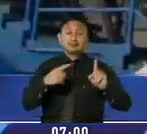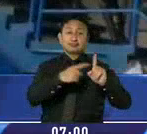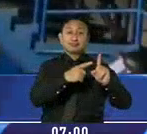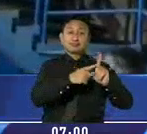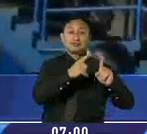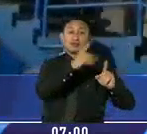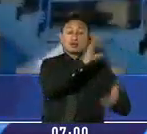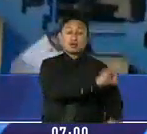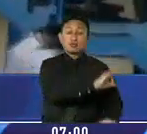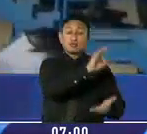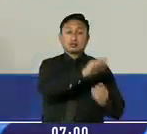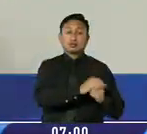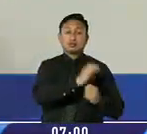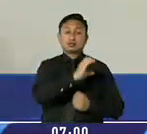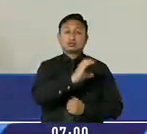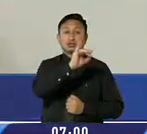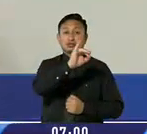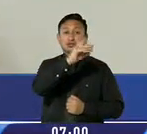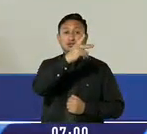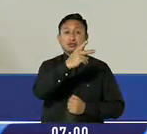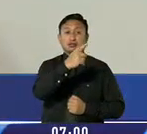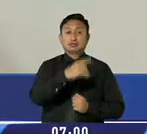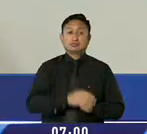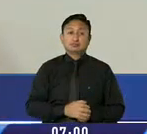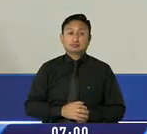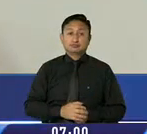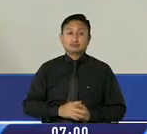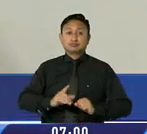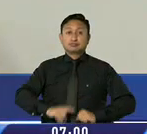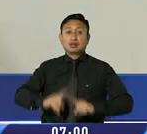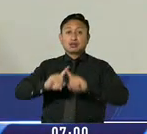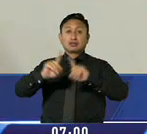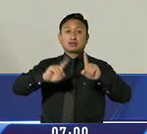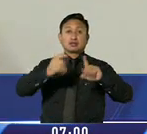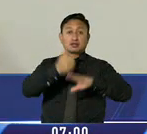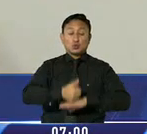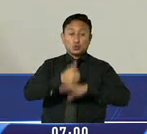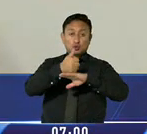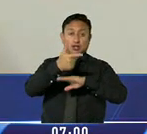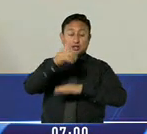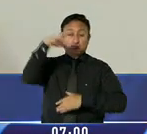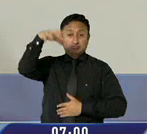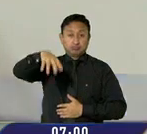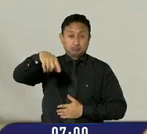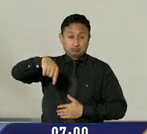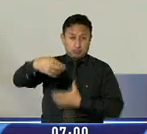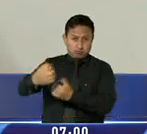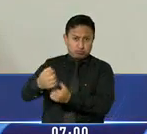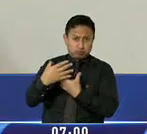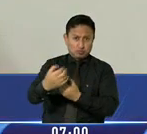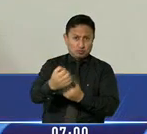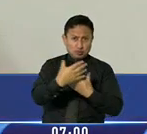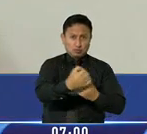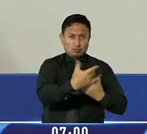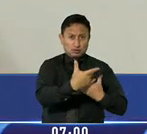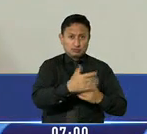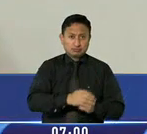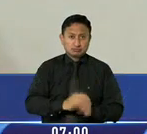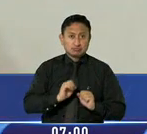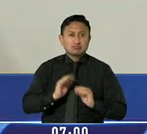representante de la CDH. De distintas autoridades del Estado nos cuentan como el